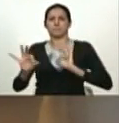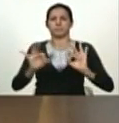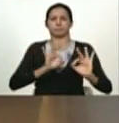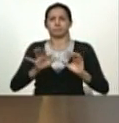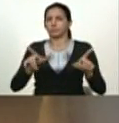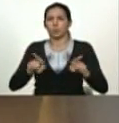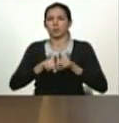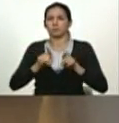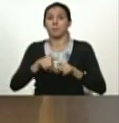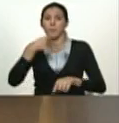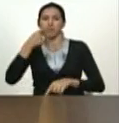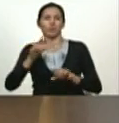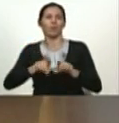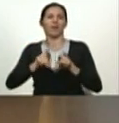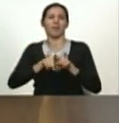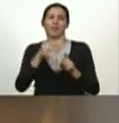show